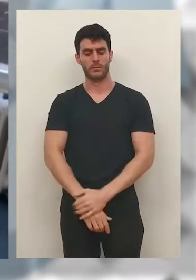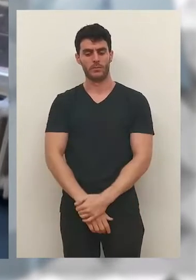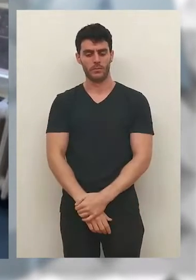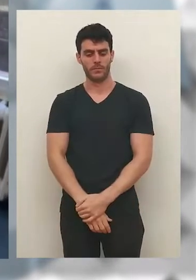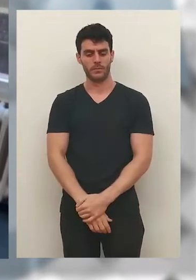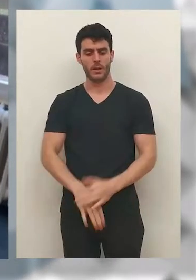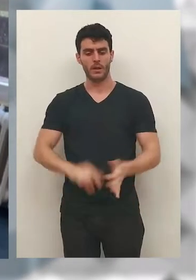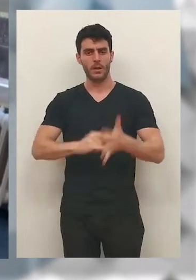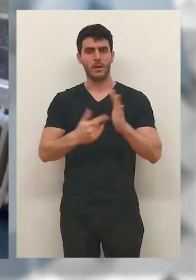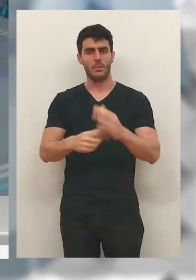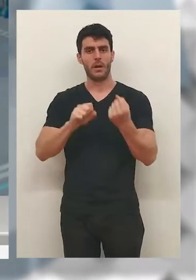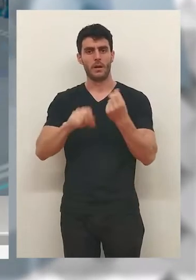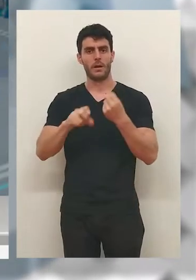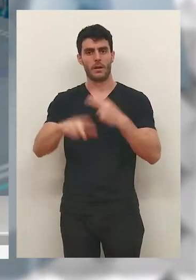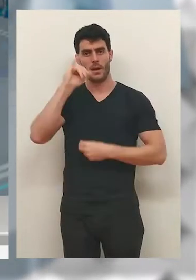con ella.